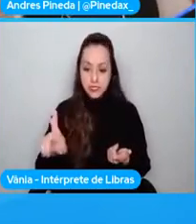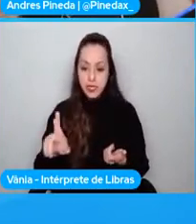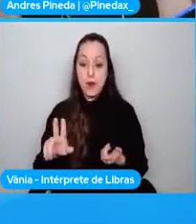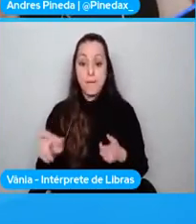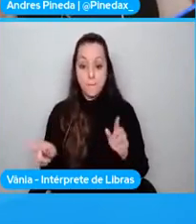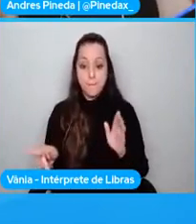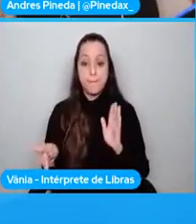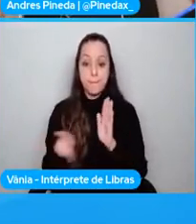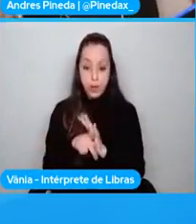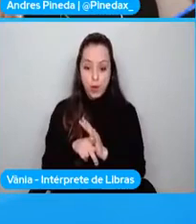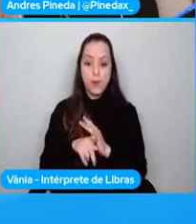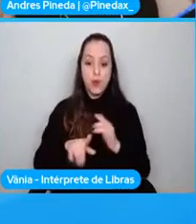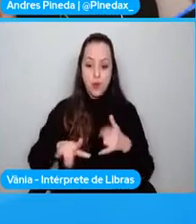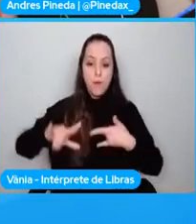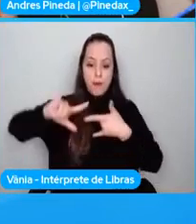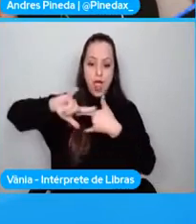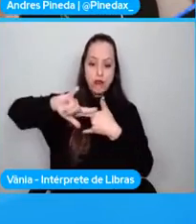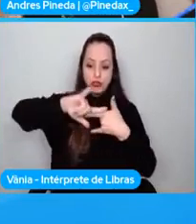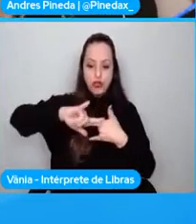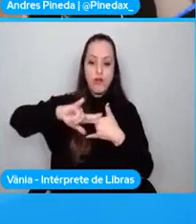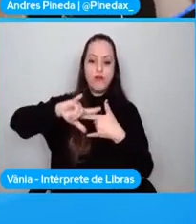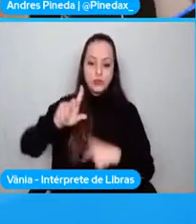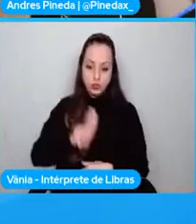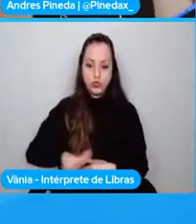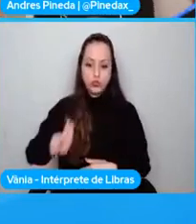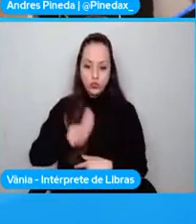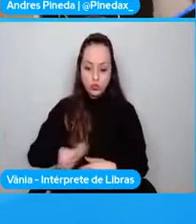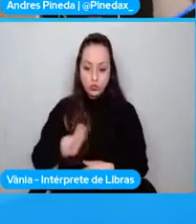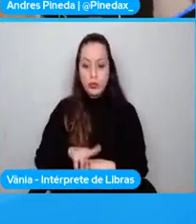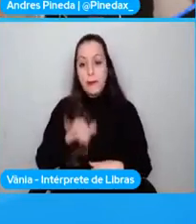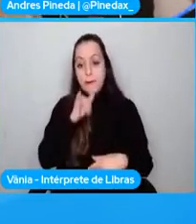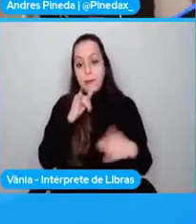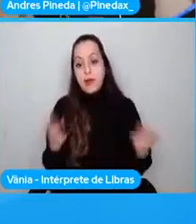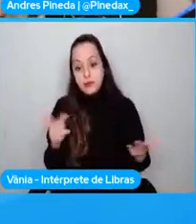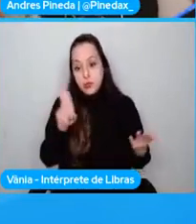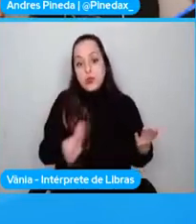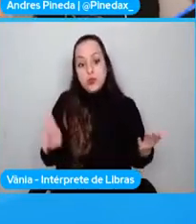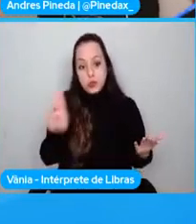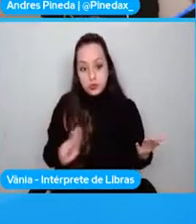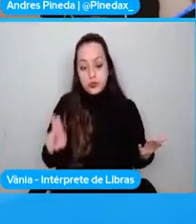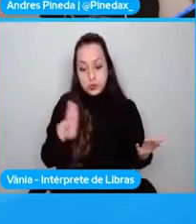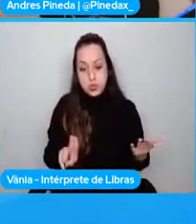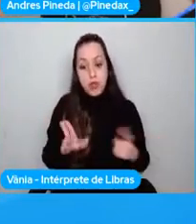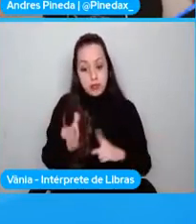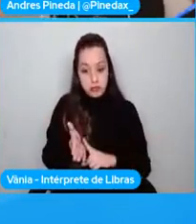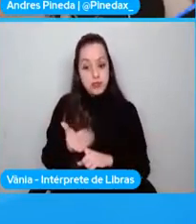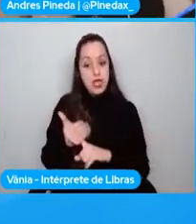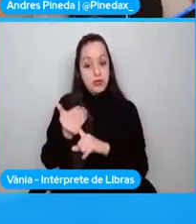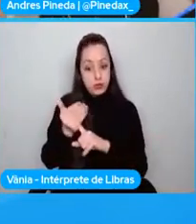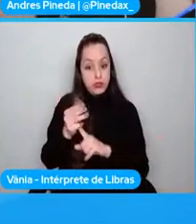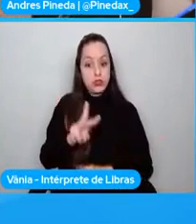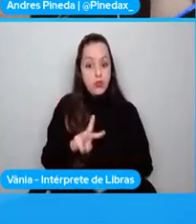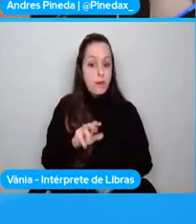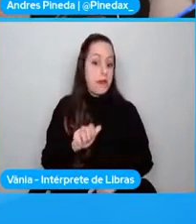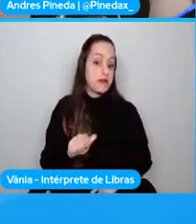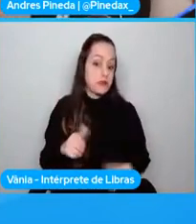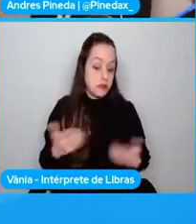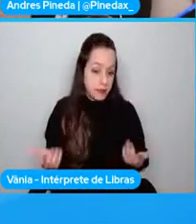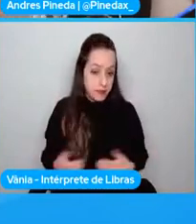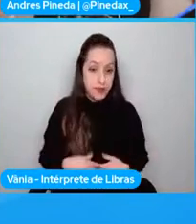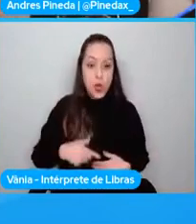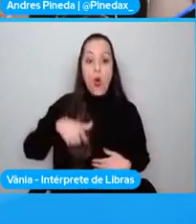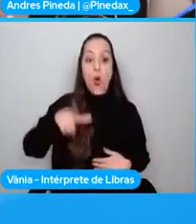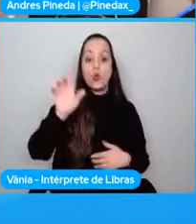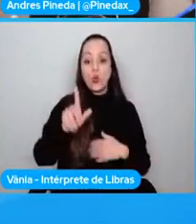están apostando directamente a esta tecnología. Otros proyectos como